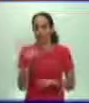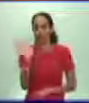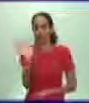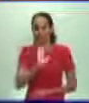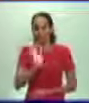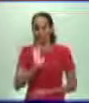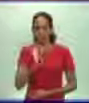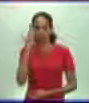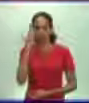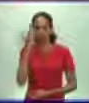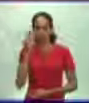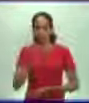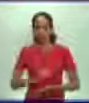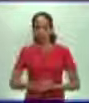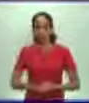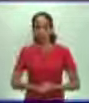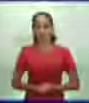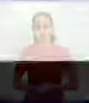Muchas gracias.